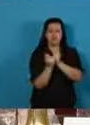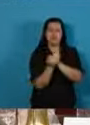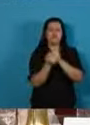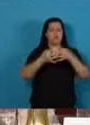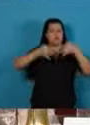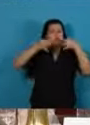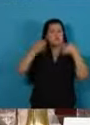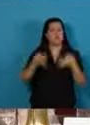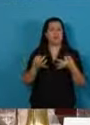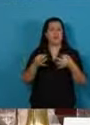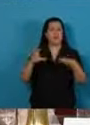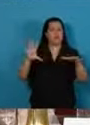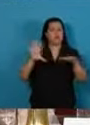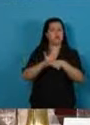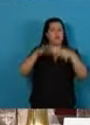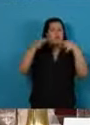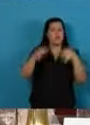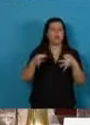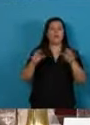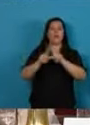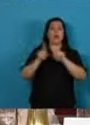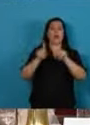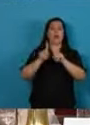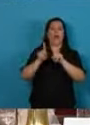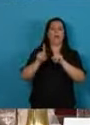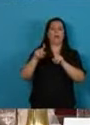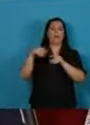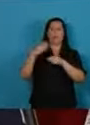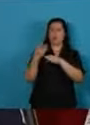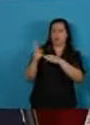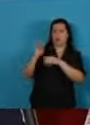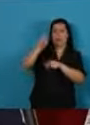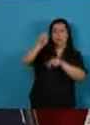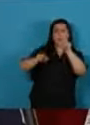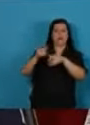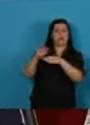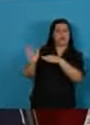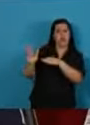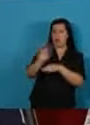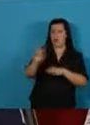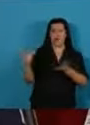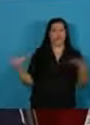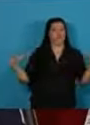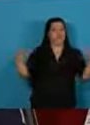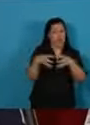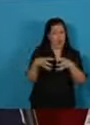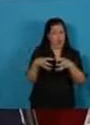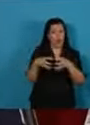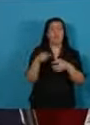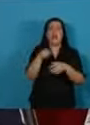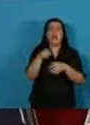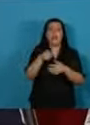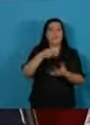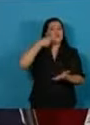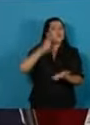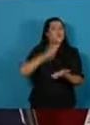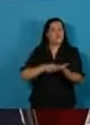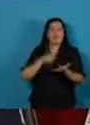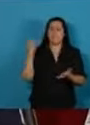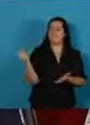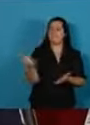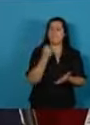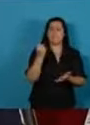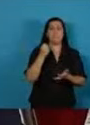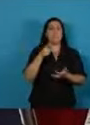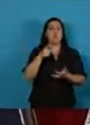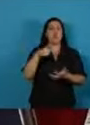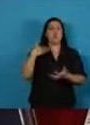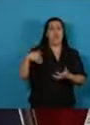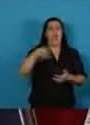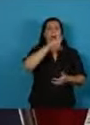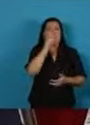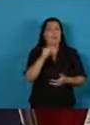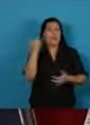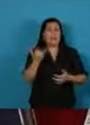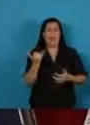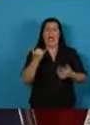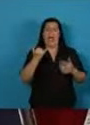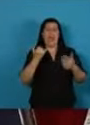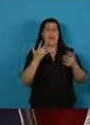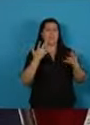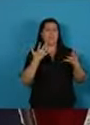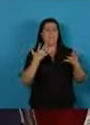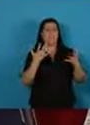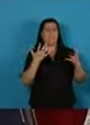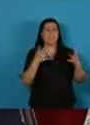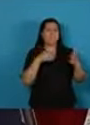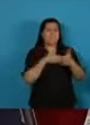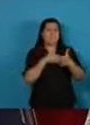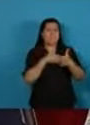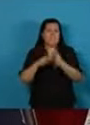que asegure que nadie quede atrás. Estas medidas son esenciales para entender la vulnerabilidad del país y en particular